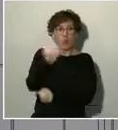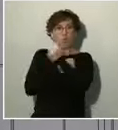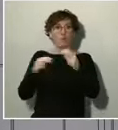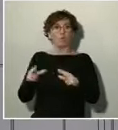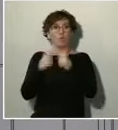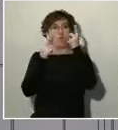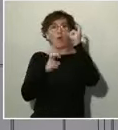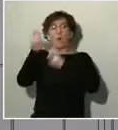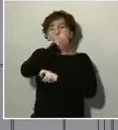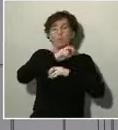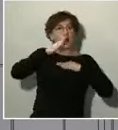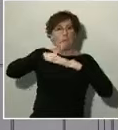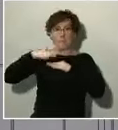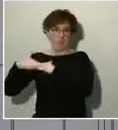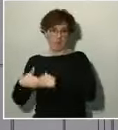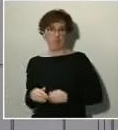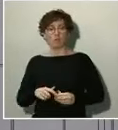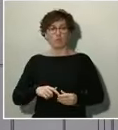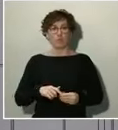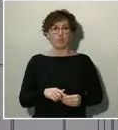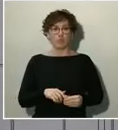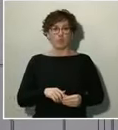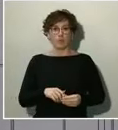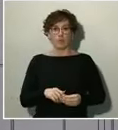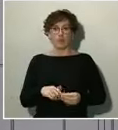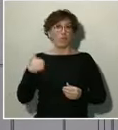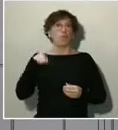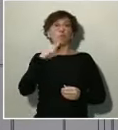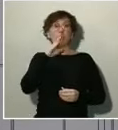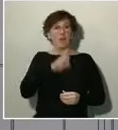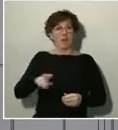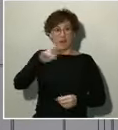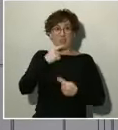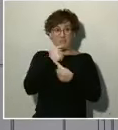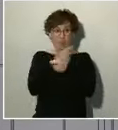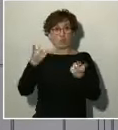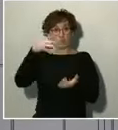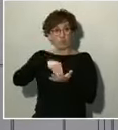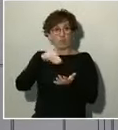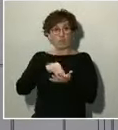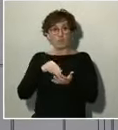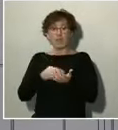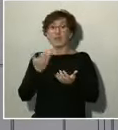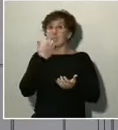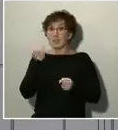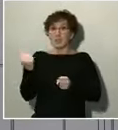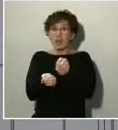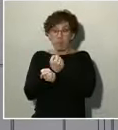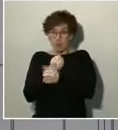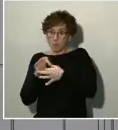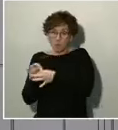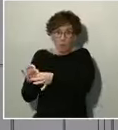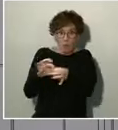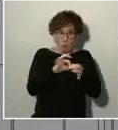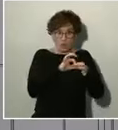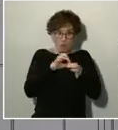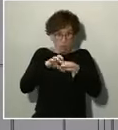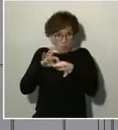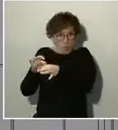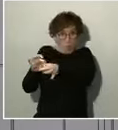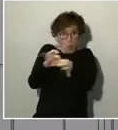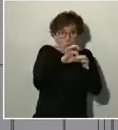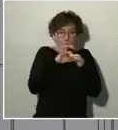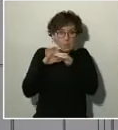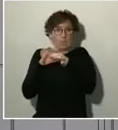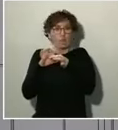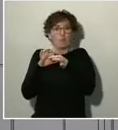apelado siempre al conjunto de fuerzas políticas e instituciones, si trabajamos con unidad y esa unidad también se respira y se palpa